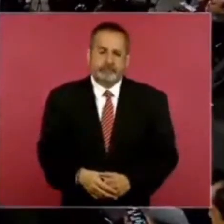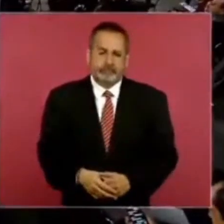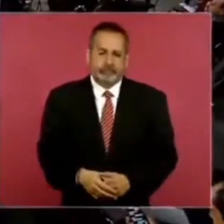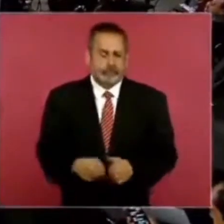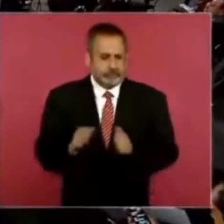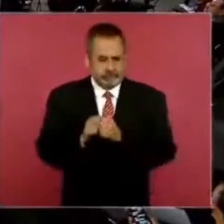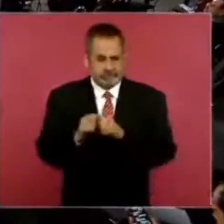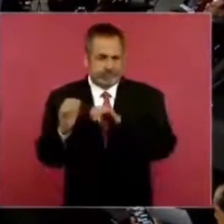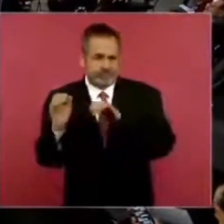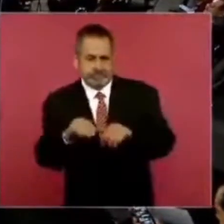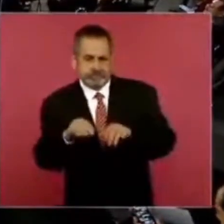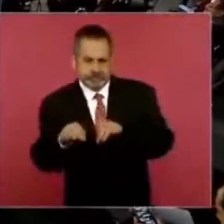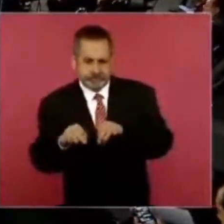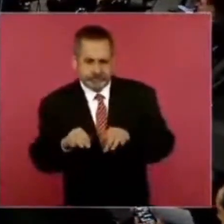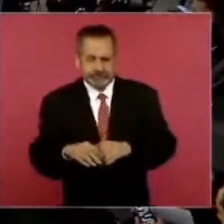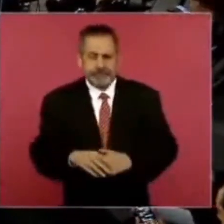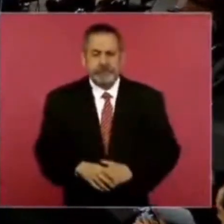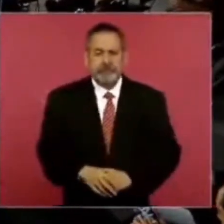el empleo